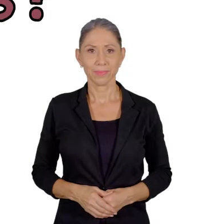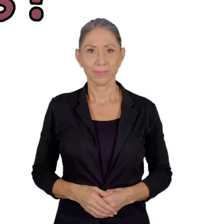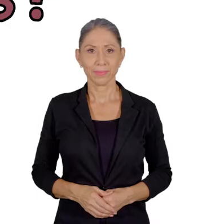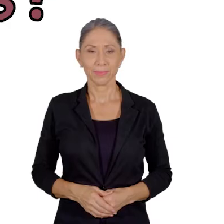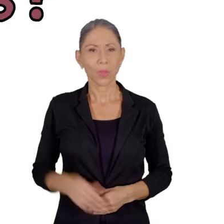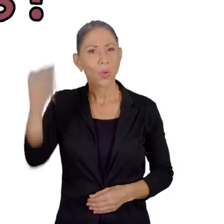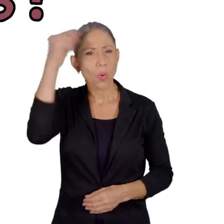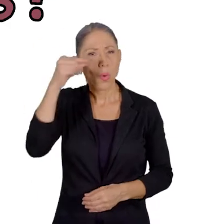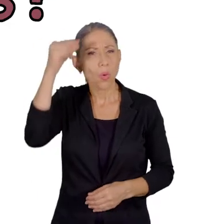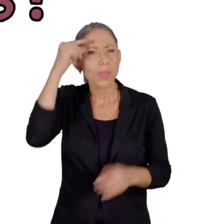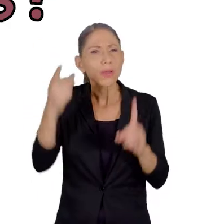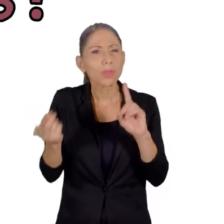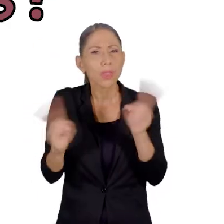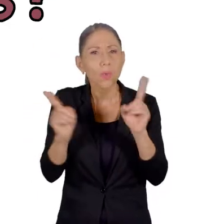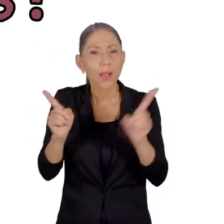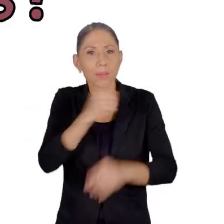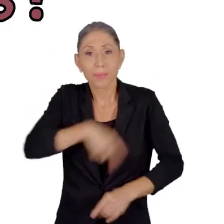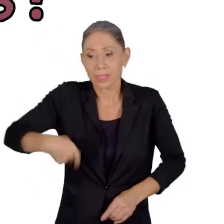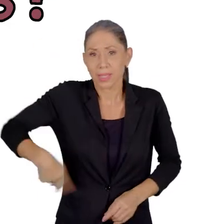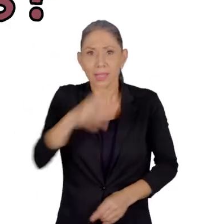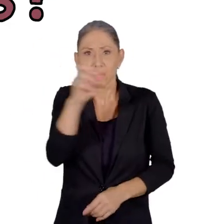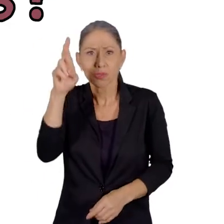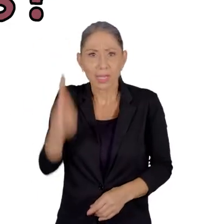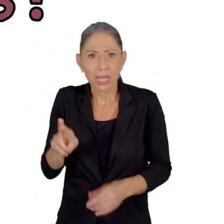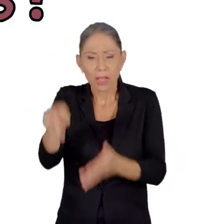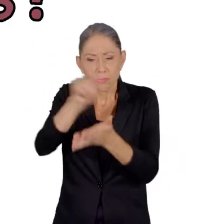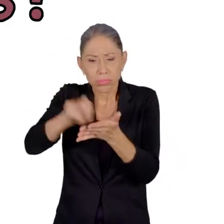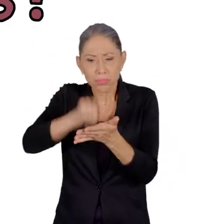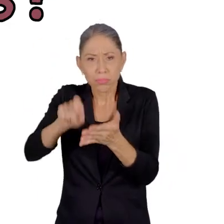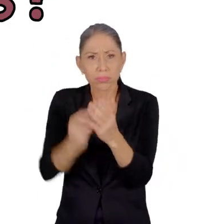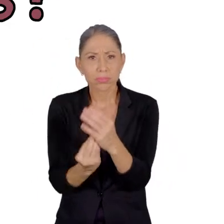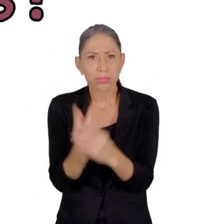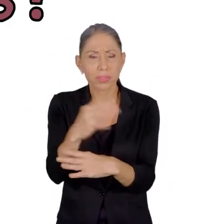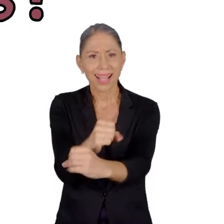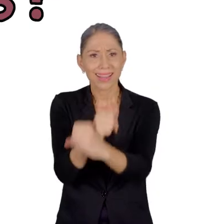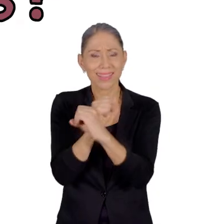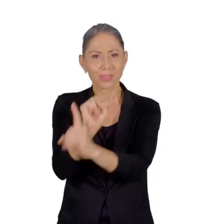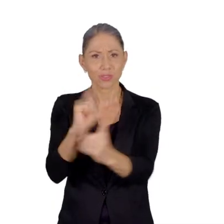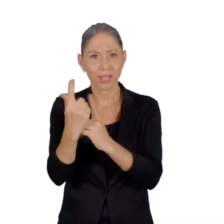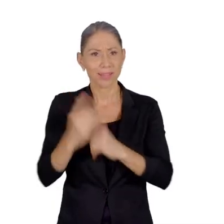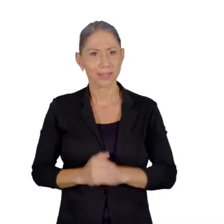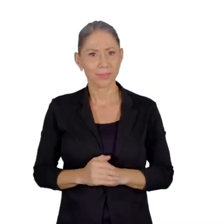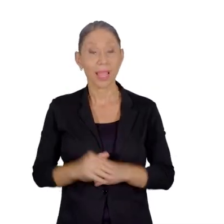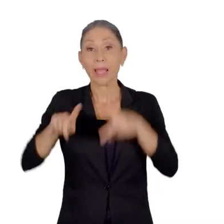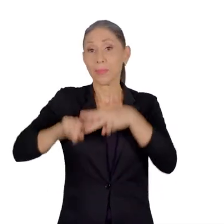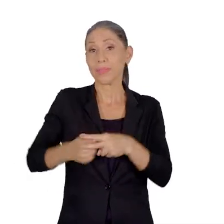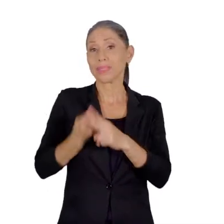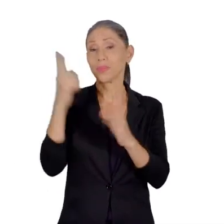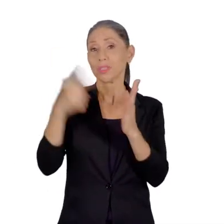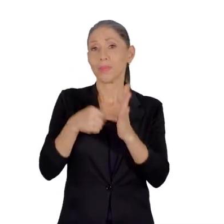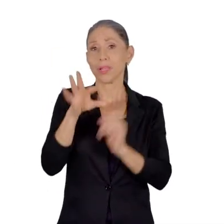En la administración de cual presidente de la república se crearon las garantías sociales. A principios de